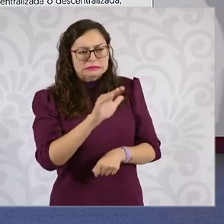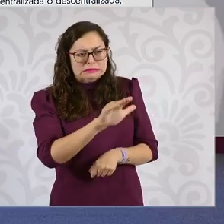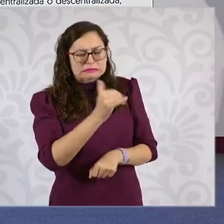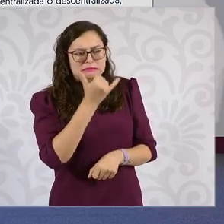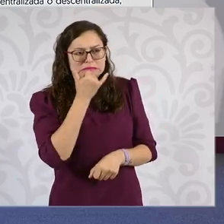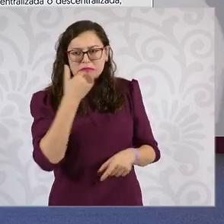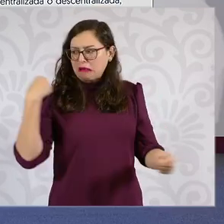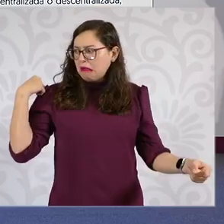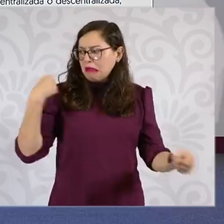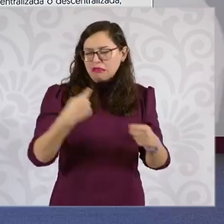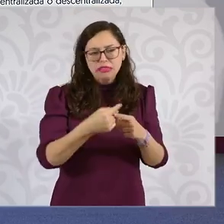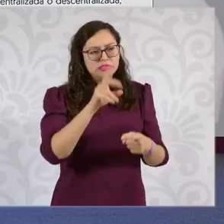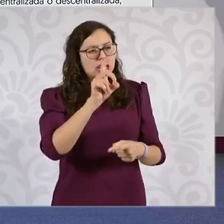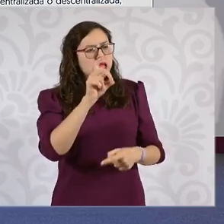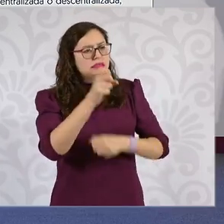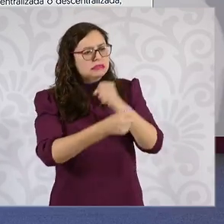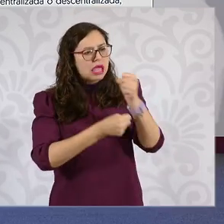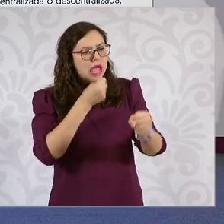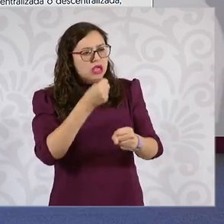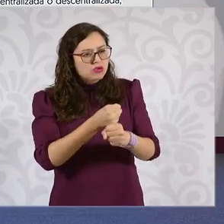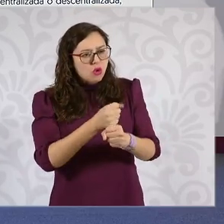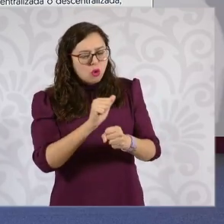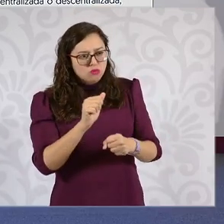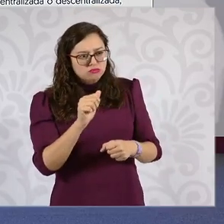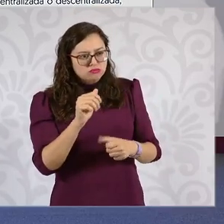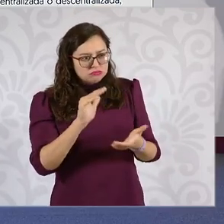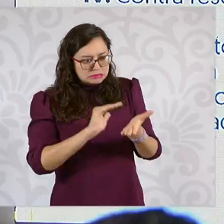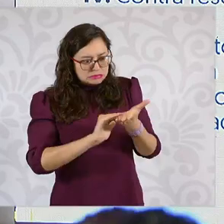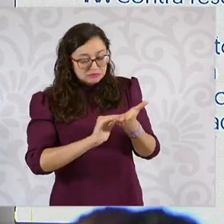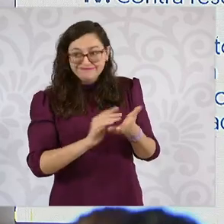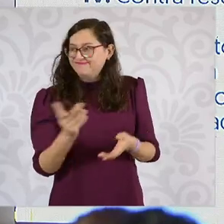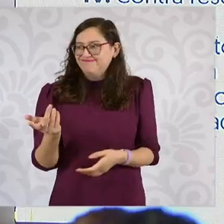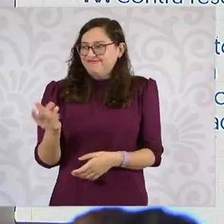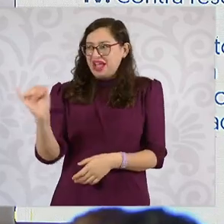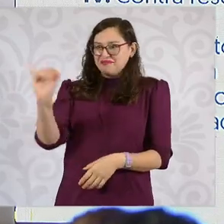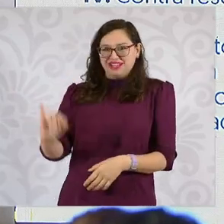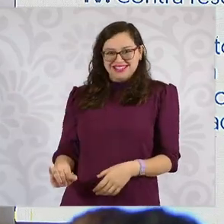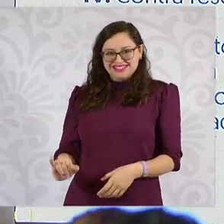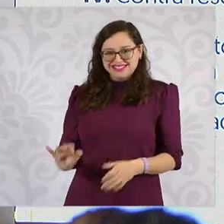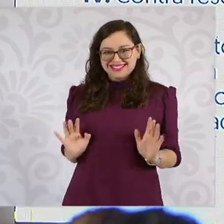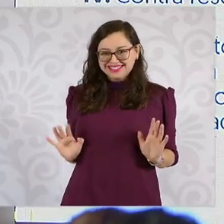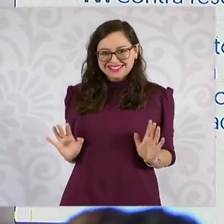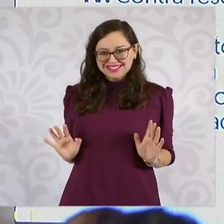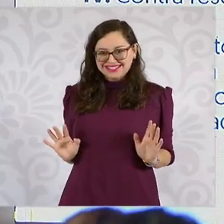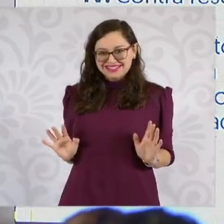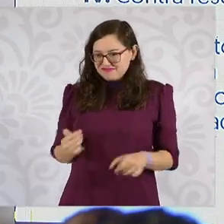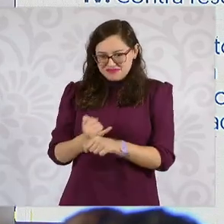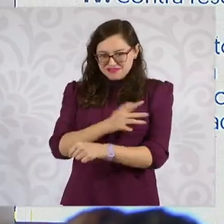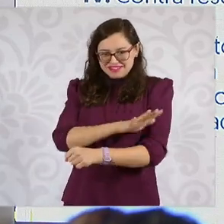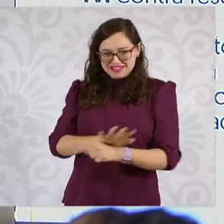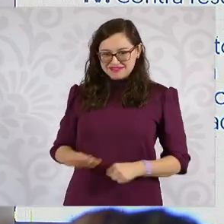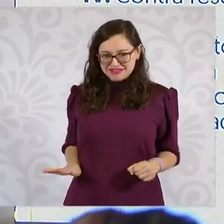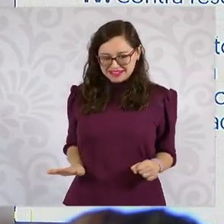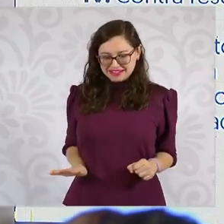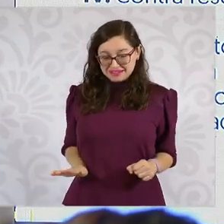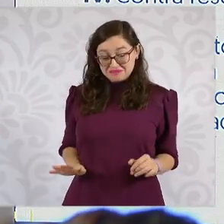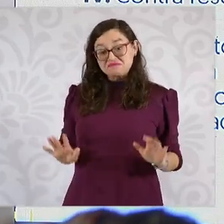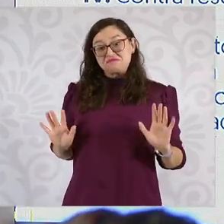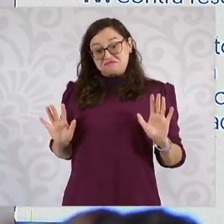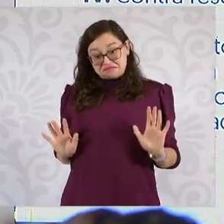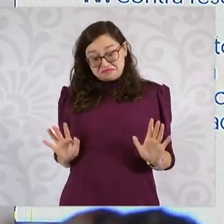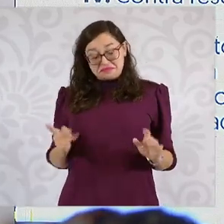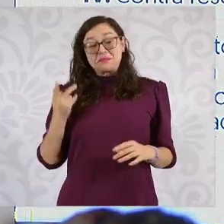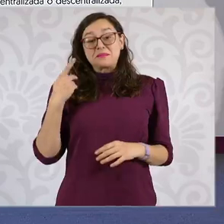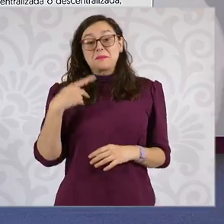eliminar. ¿Qué quiere decir? Eliminar. Pero además, esta jueza,